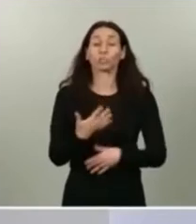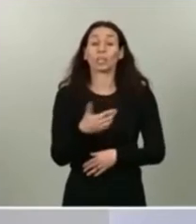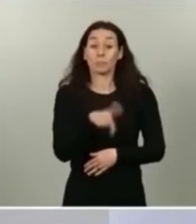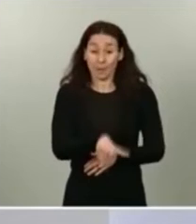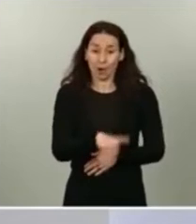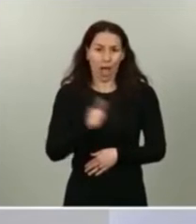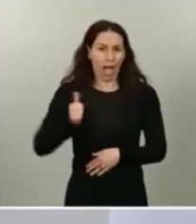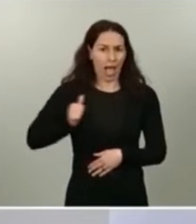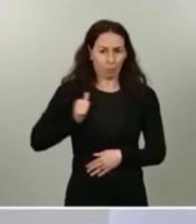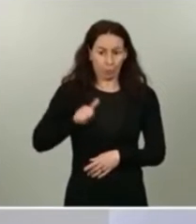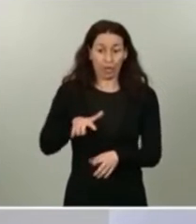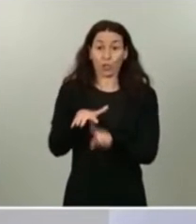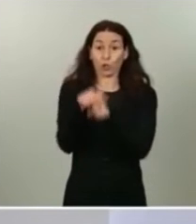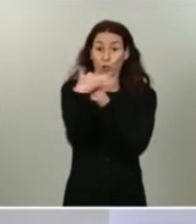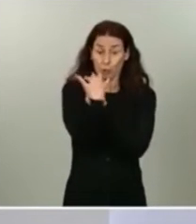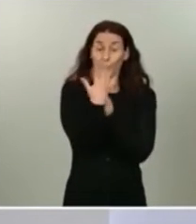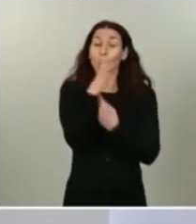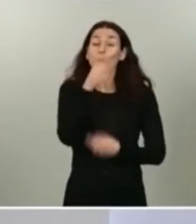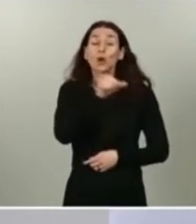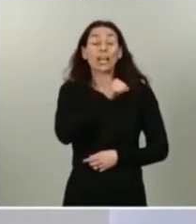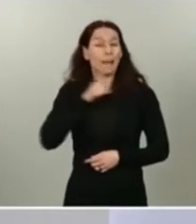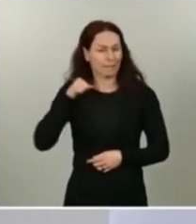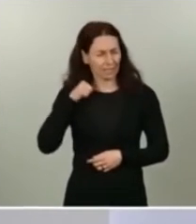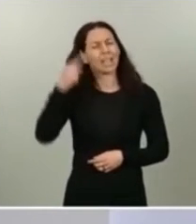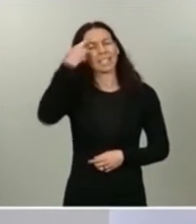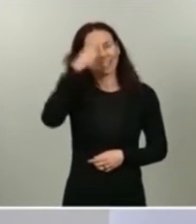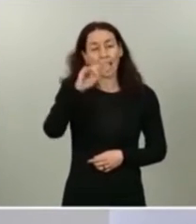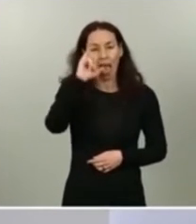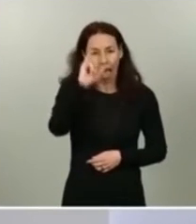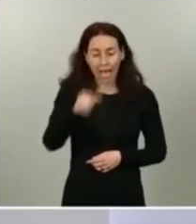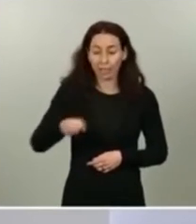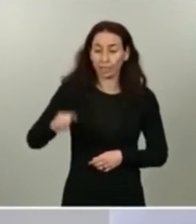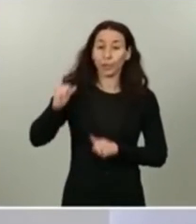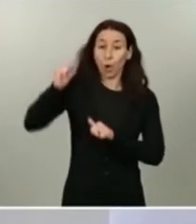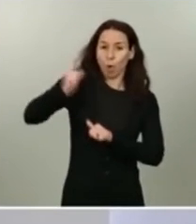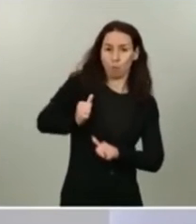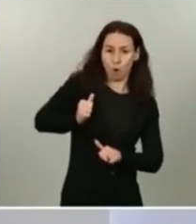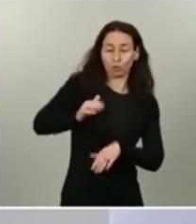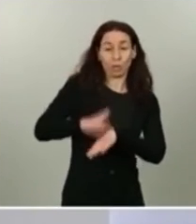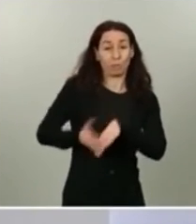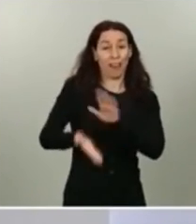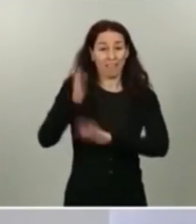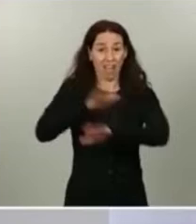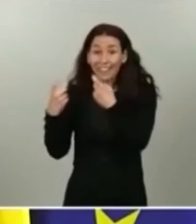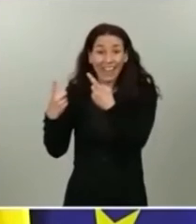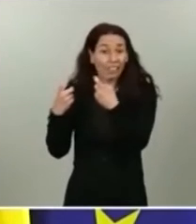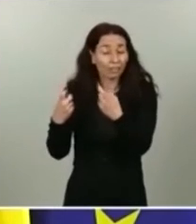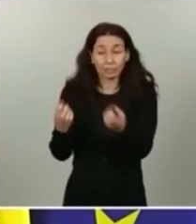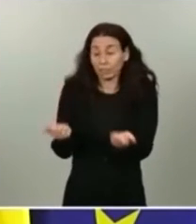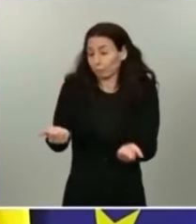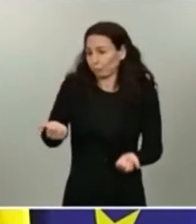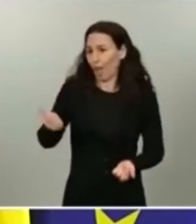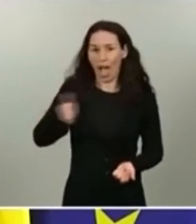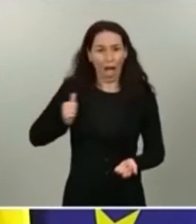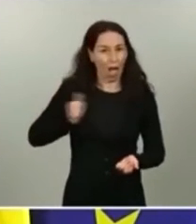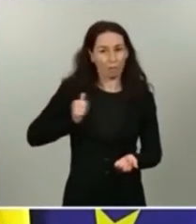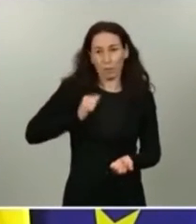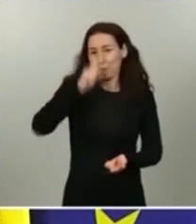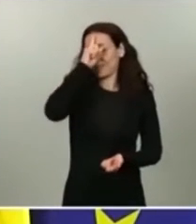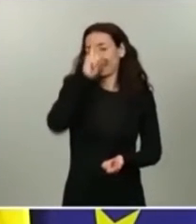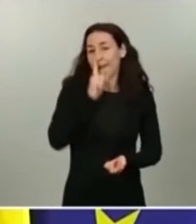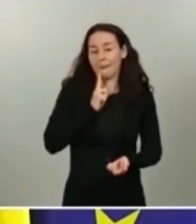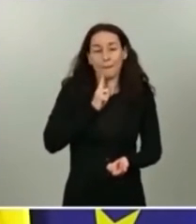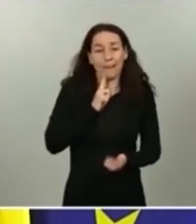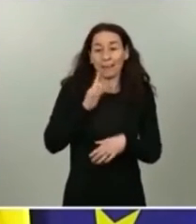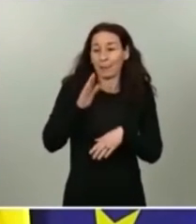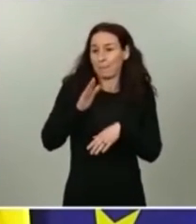jugadores en encuentros en el mundo abierto. Lucha por los territorios o por ciudades enteras en batallas tácticas. Relájate en tu